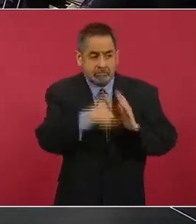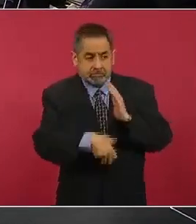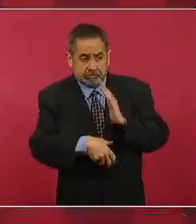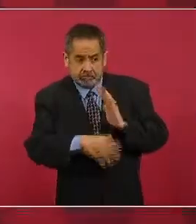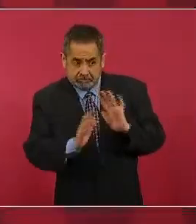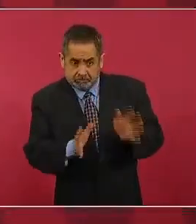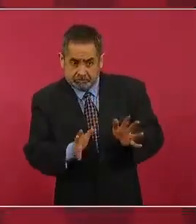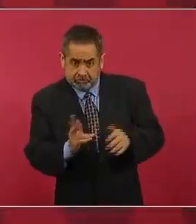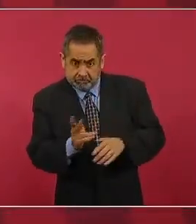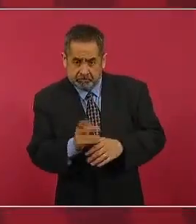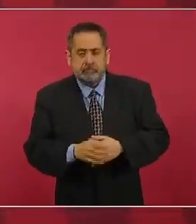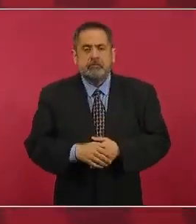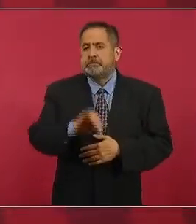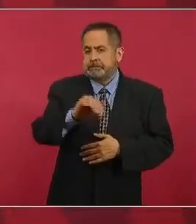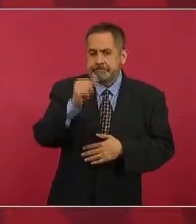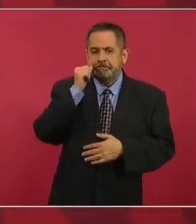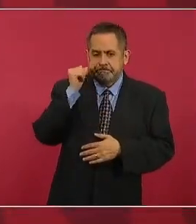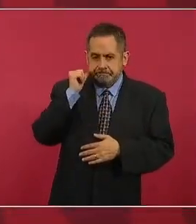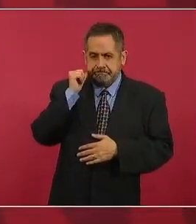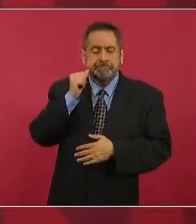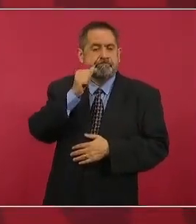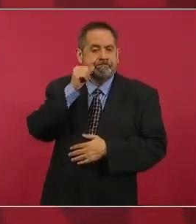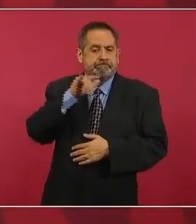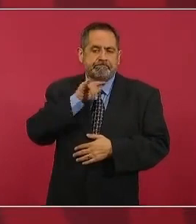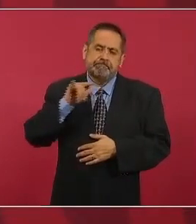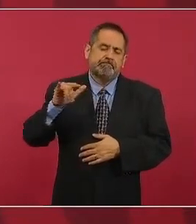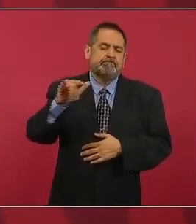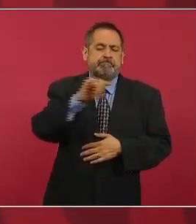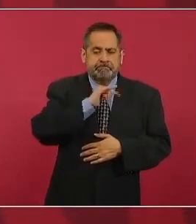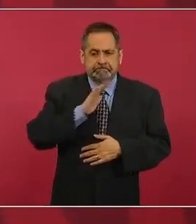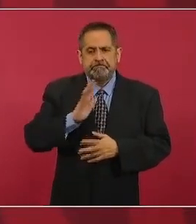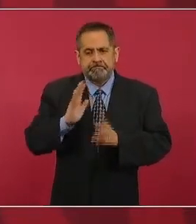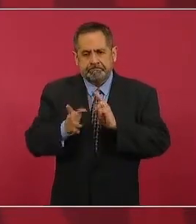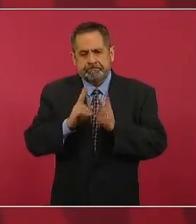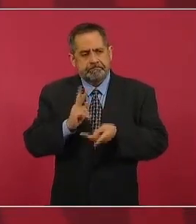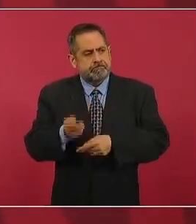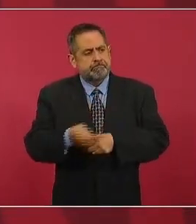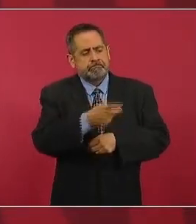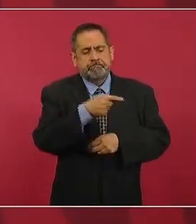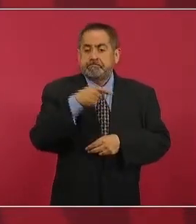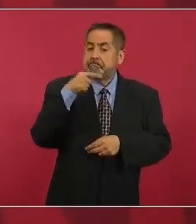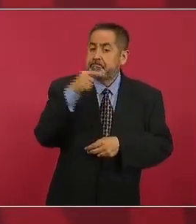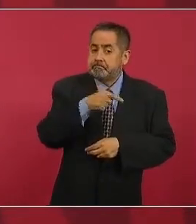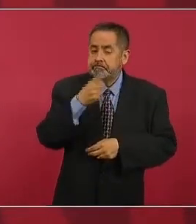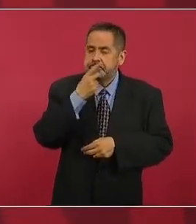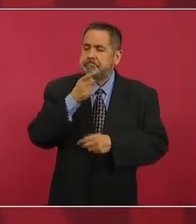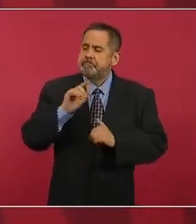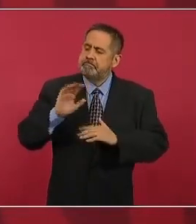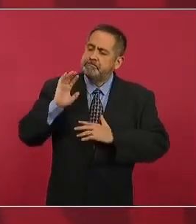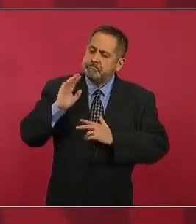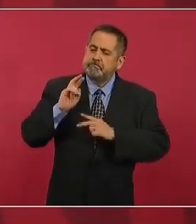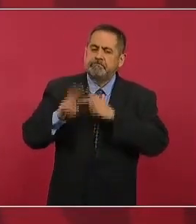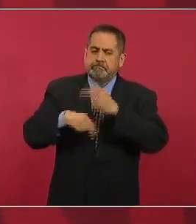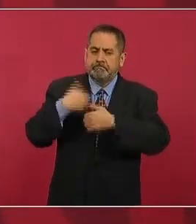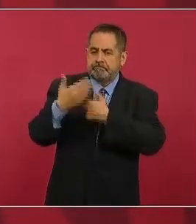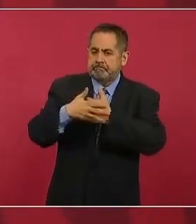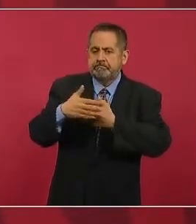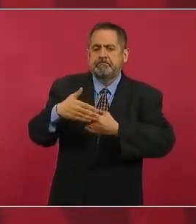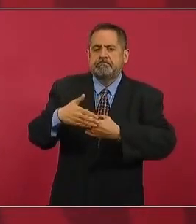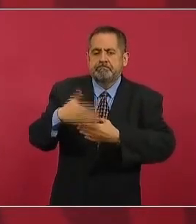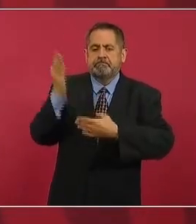pregunté porque sobrevolamos el tramo se están comprometiendo a que ya van a abrir